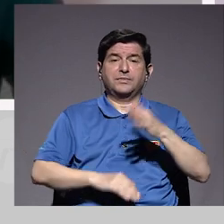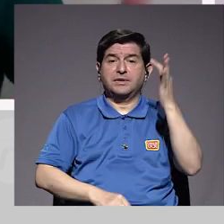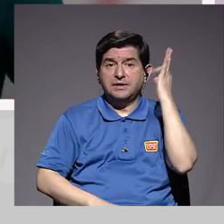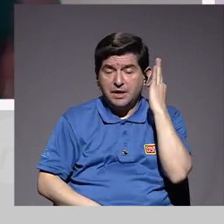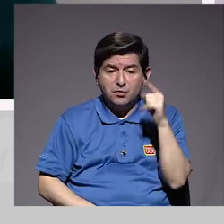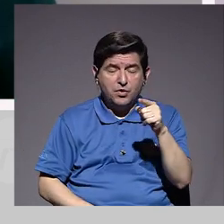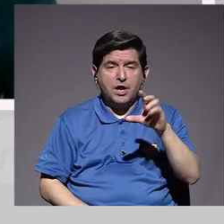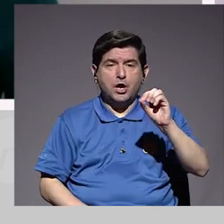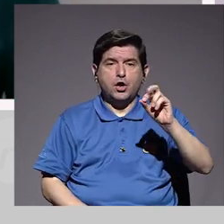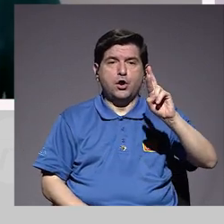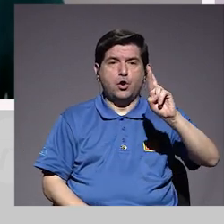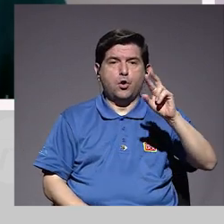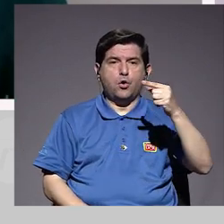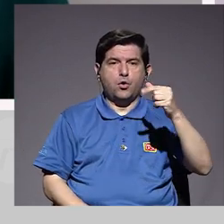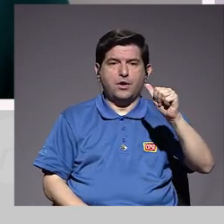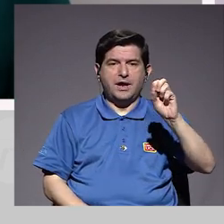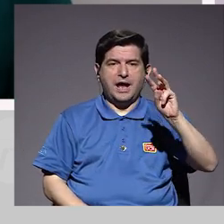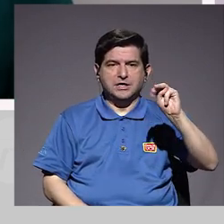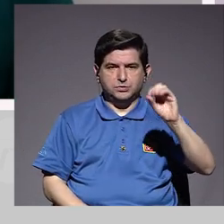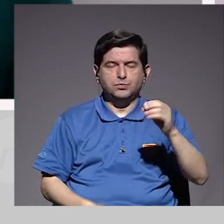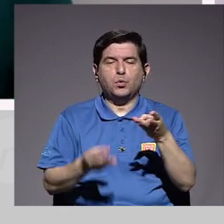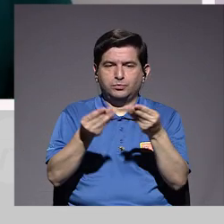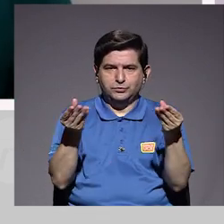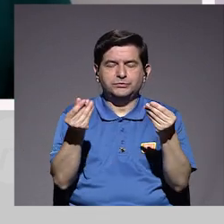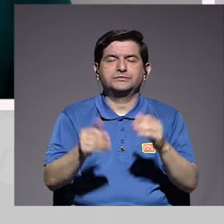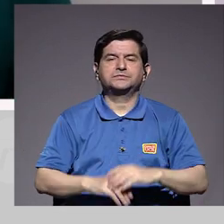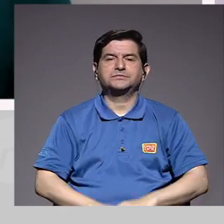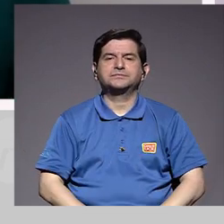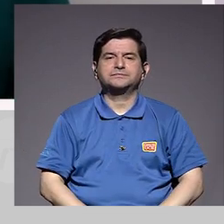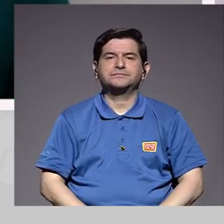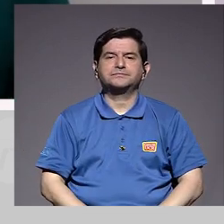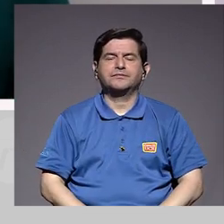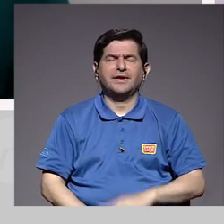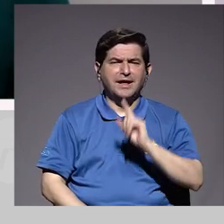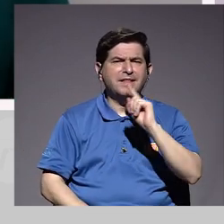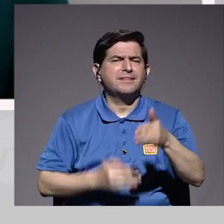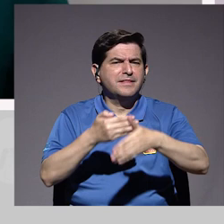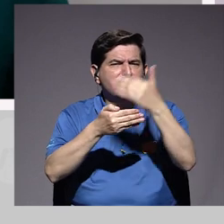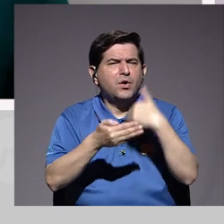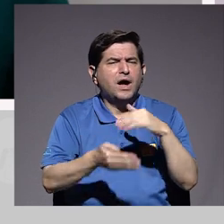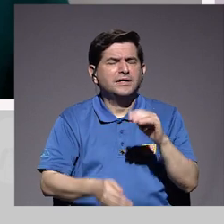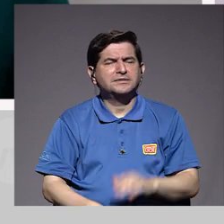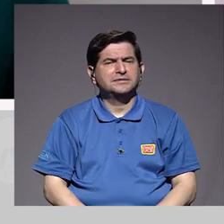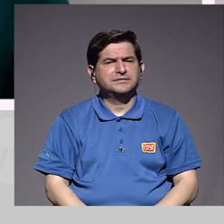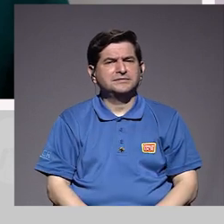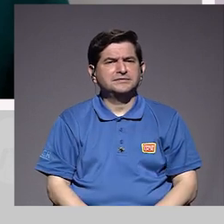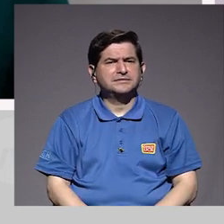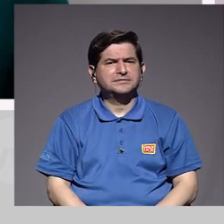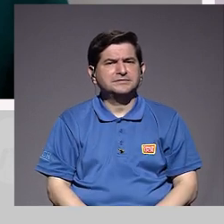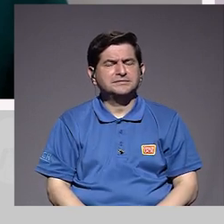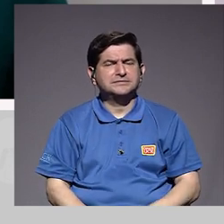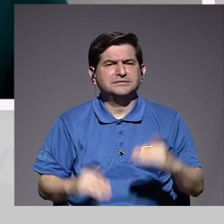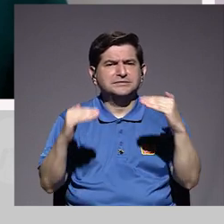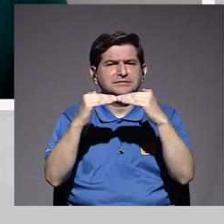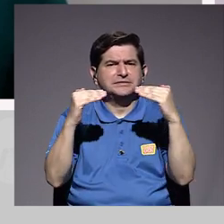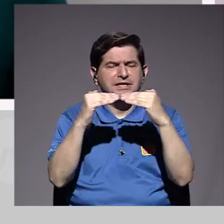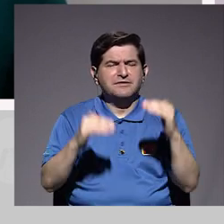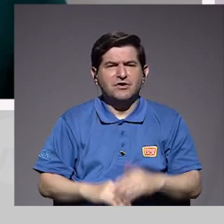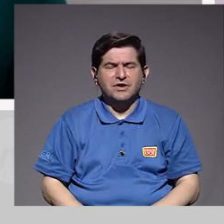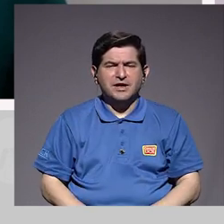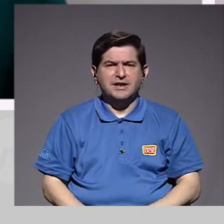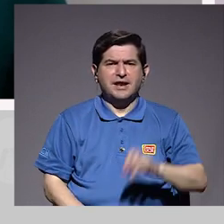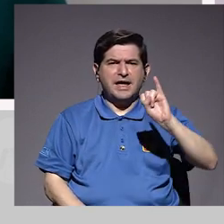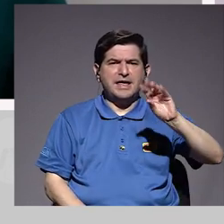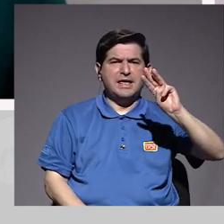que su mujer está teniendo un orgasmo satisfactorio. De que los dos, Doctor, usted mencionó, mencionaba los niveles de